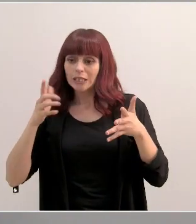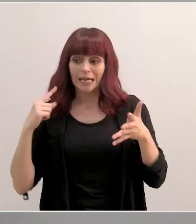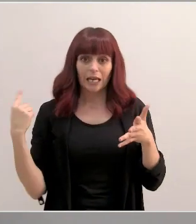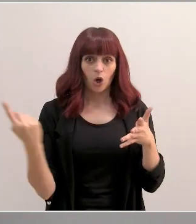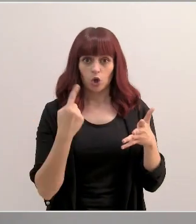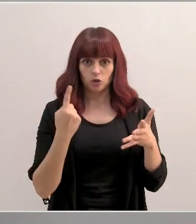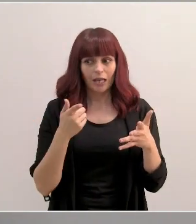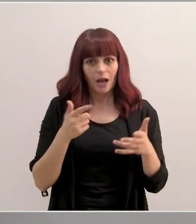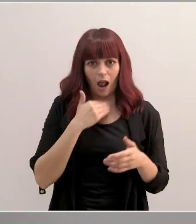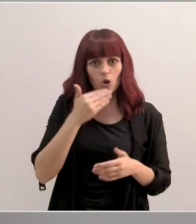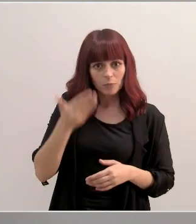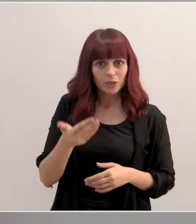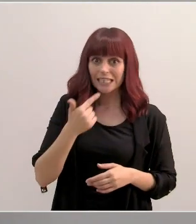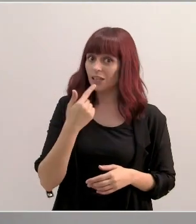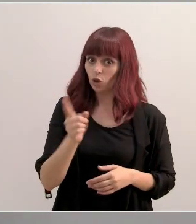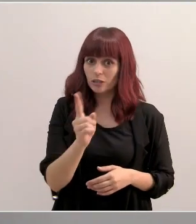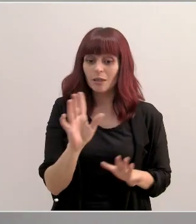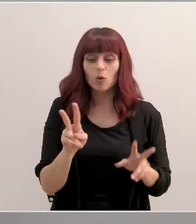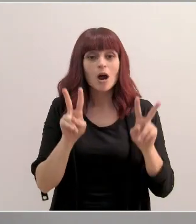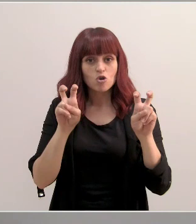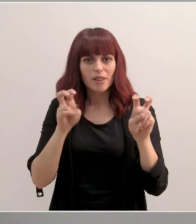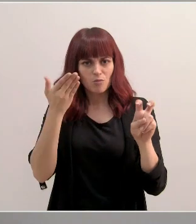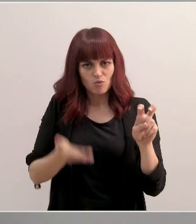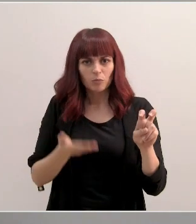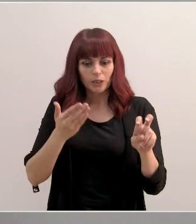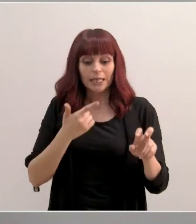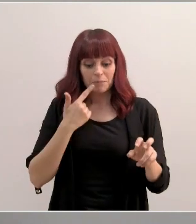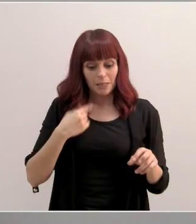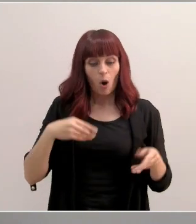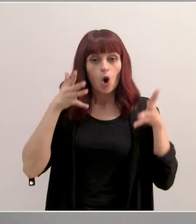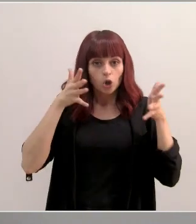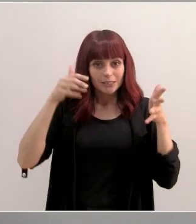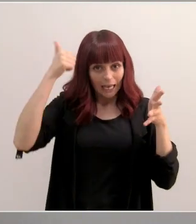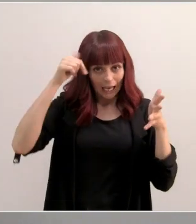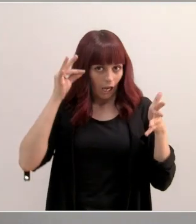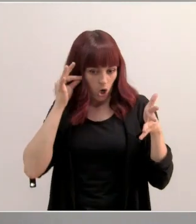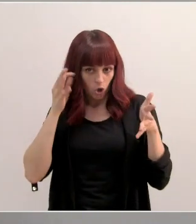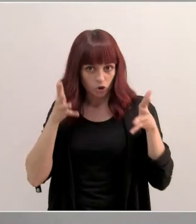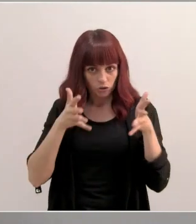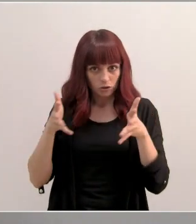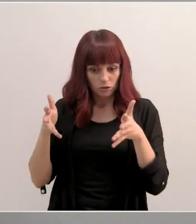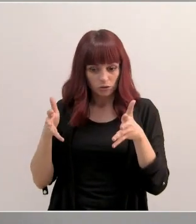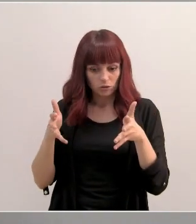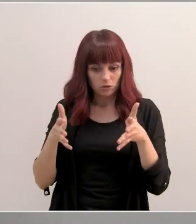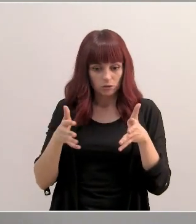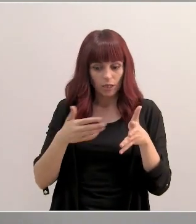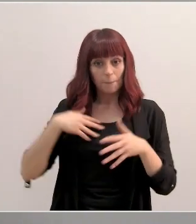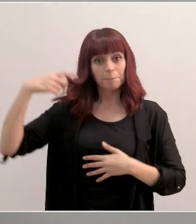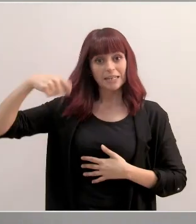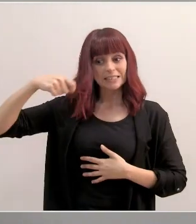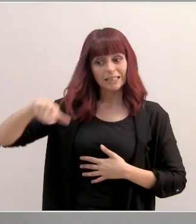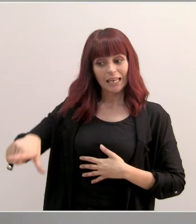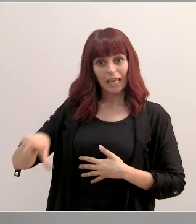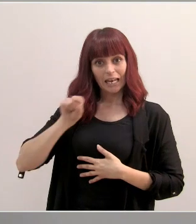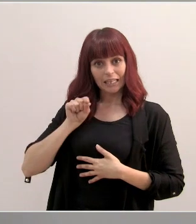muy importante que no se dice, pero es una novedad muy importante y es que los consejeros no podríamos ser elegidos por el presidente o